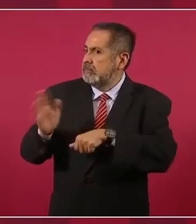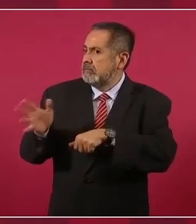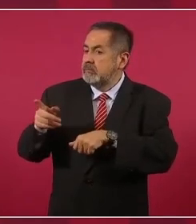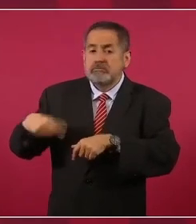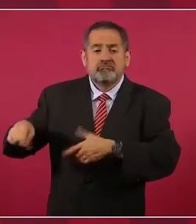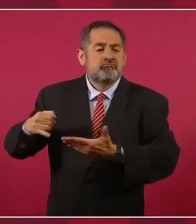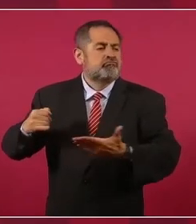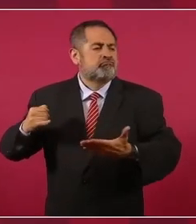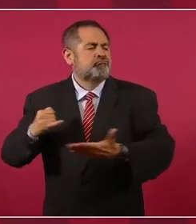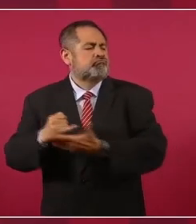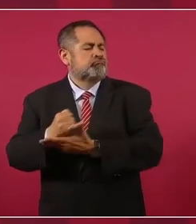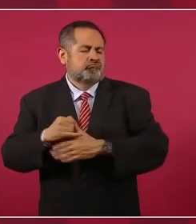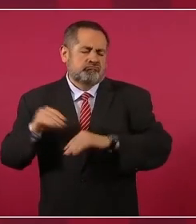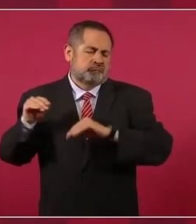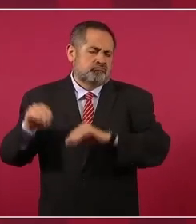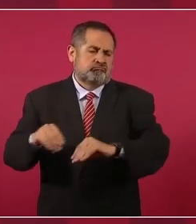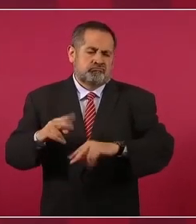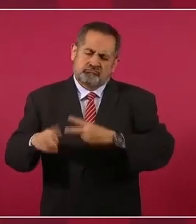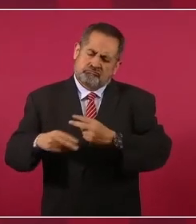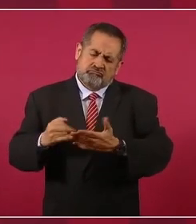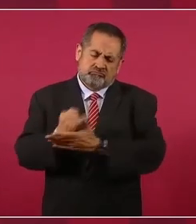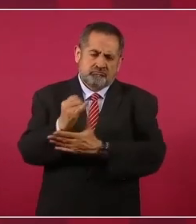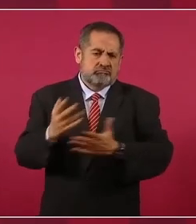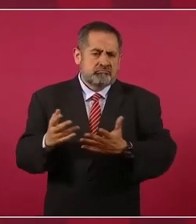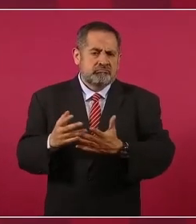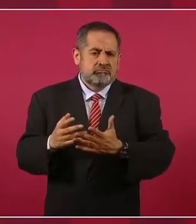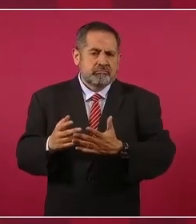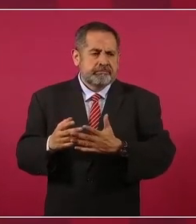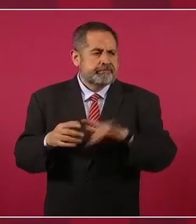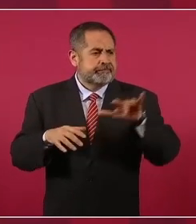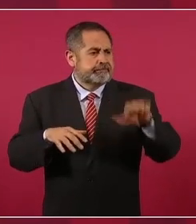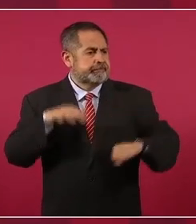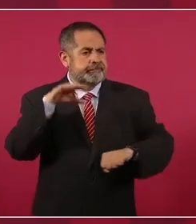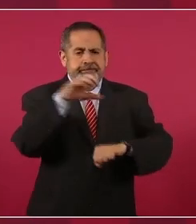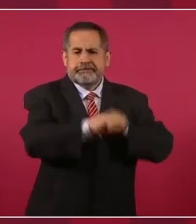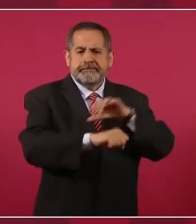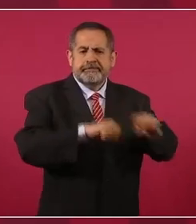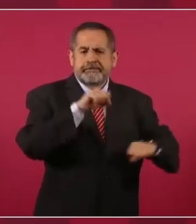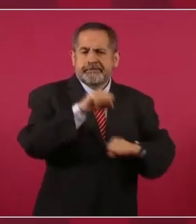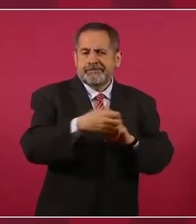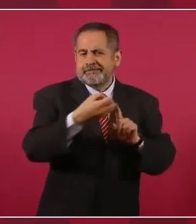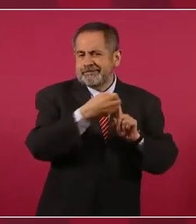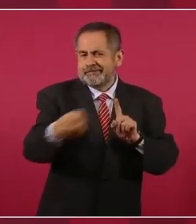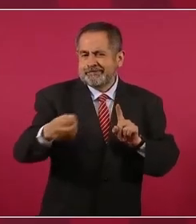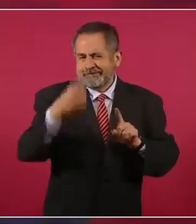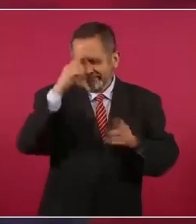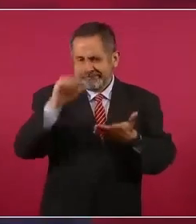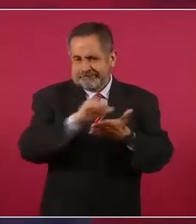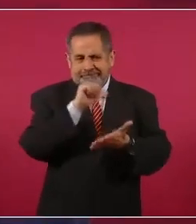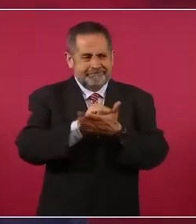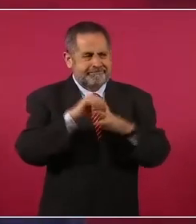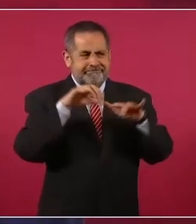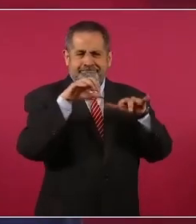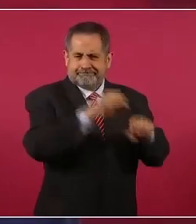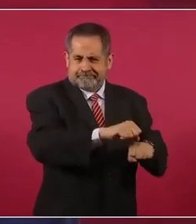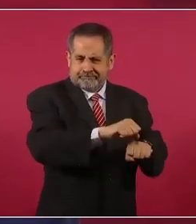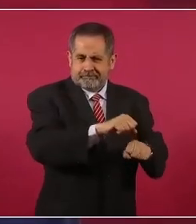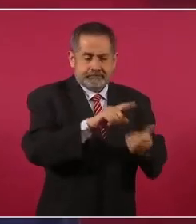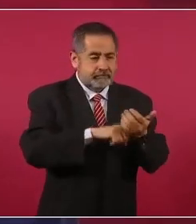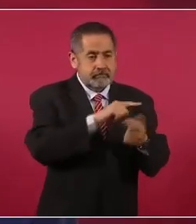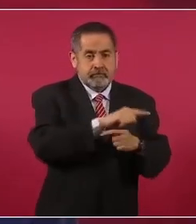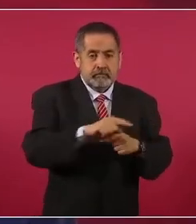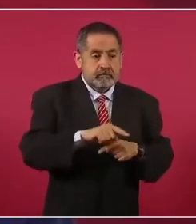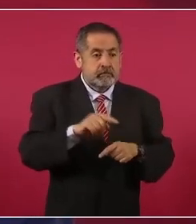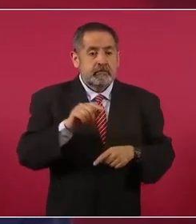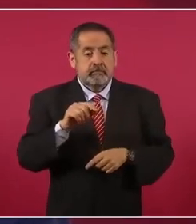decisión que se tomó de hacer detenciones, sobre todo al